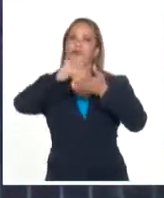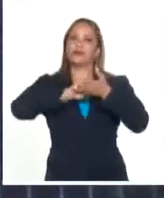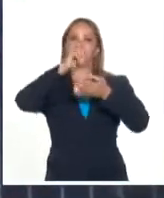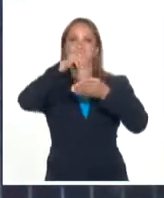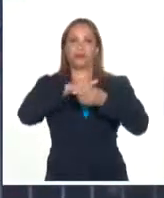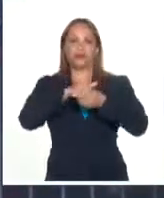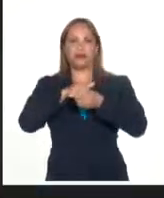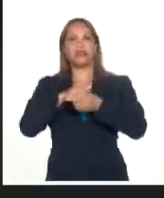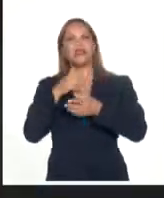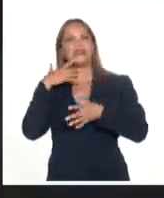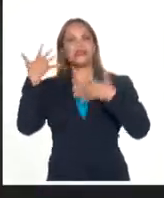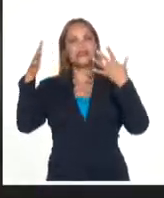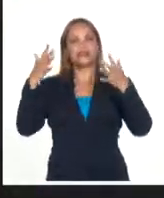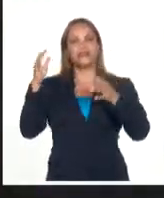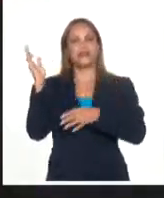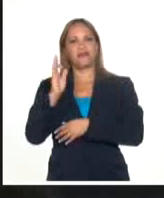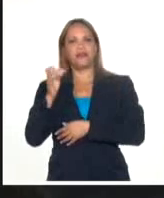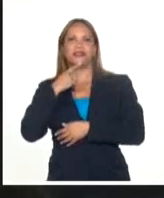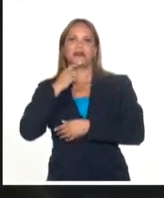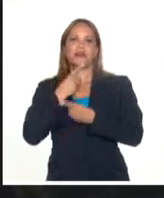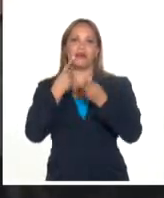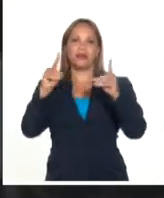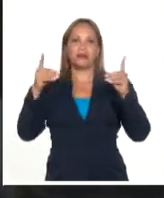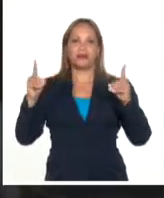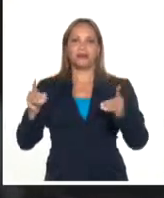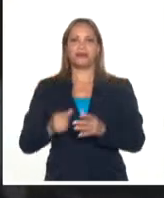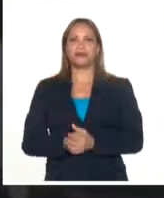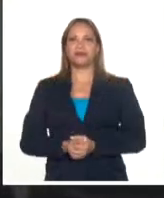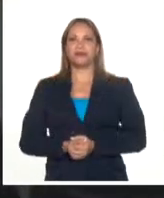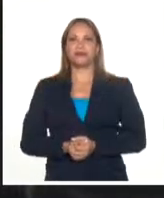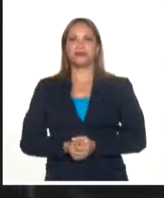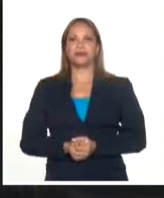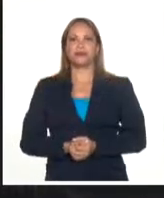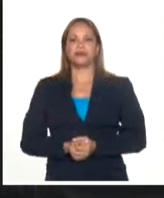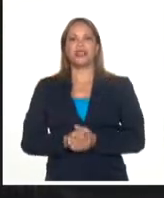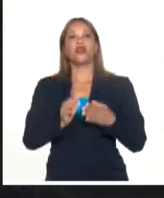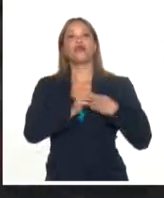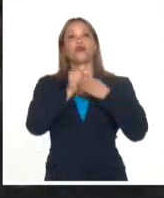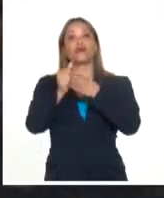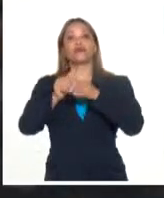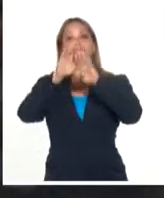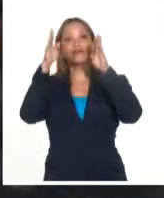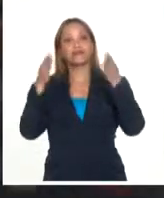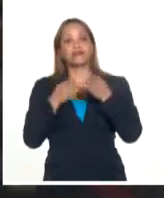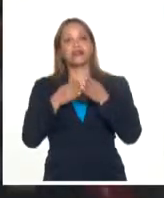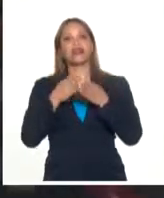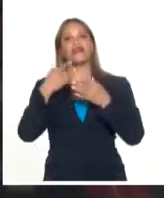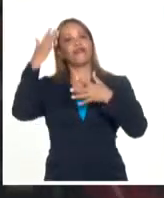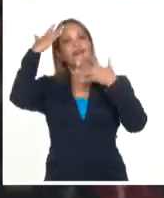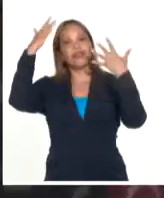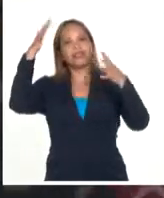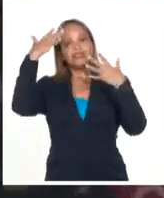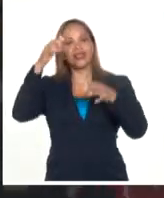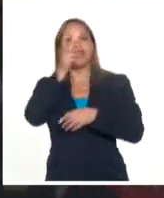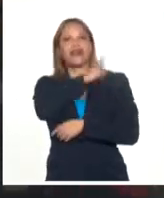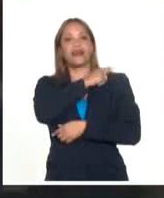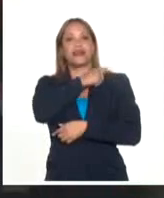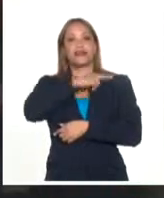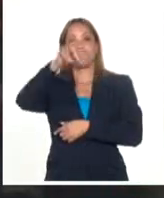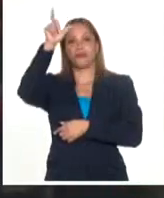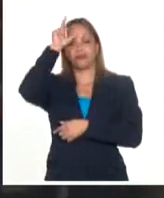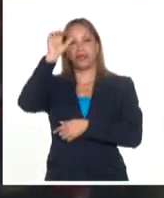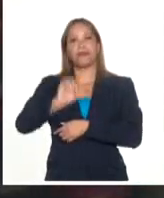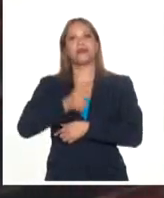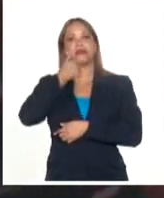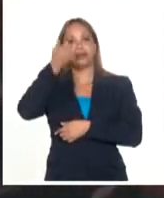elecciones de celebración de la democracia Varios líderes mundiales expresaron sus felicitaciones al mandatario turco Como el presidente de Venezuela